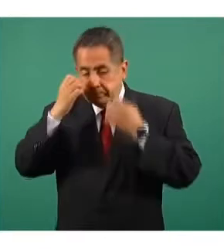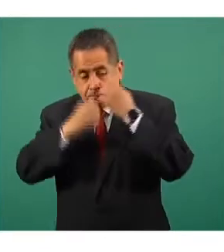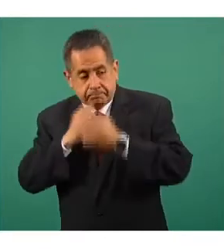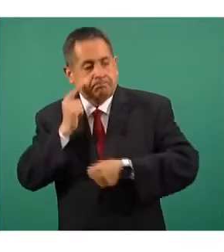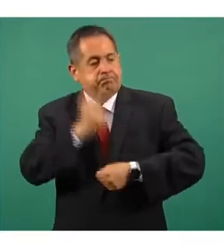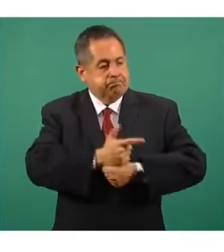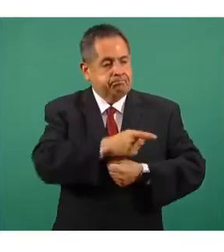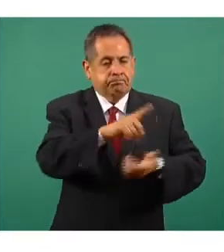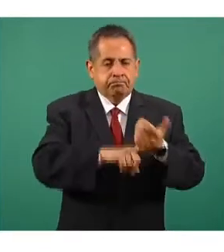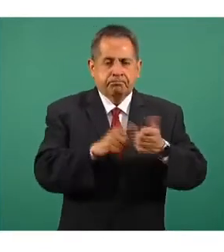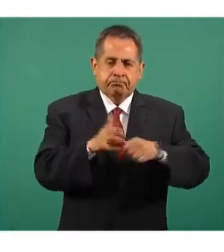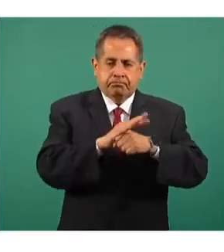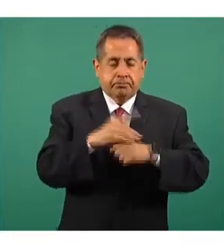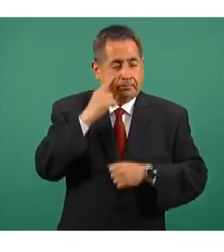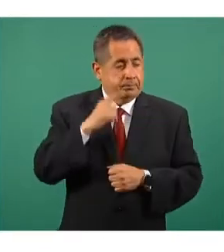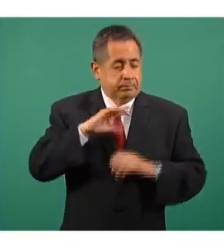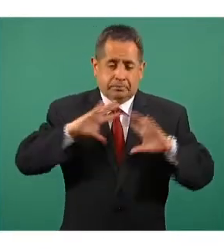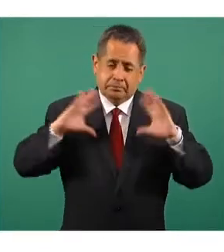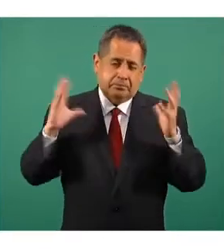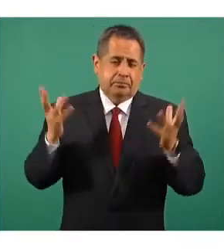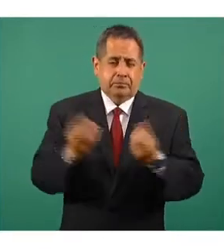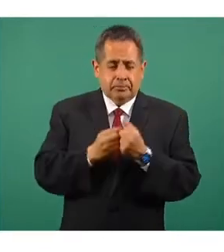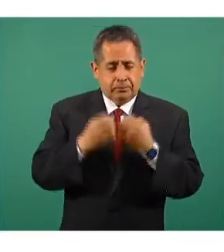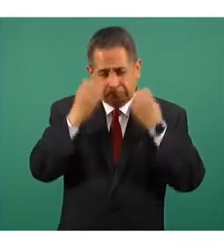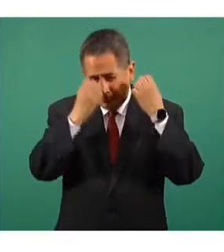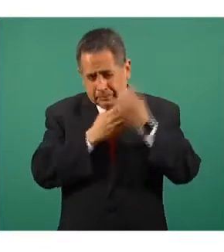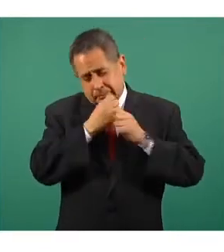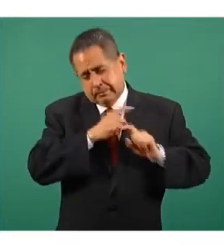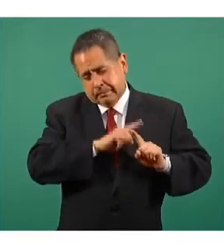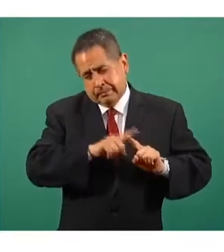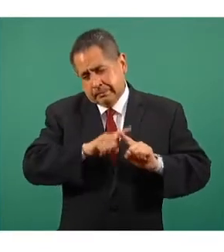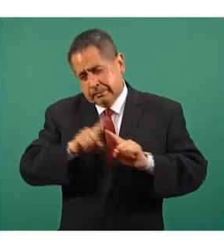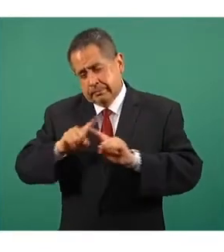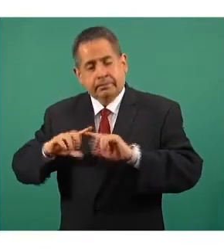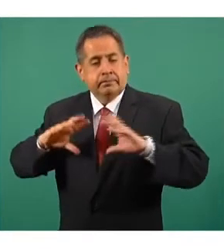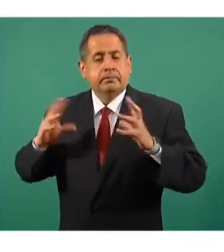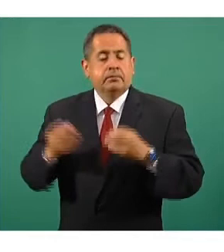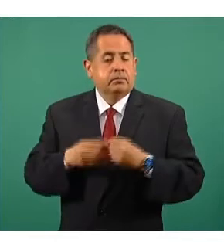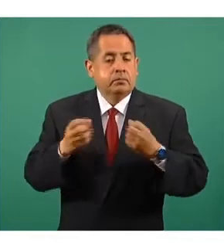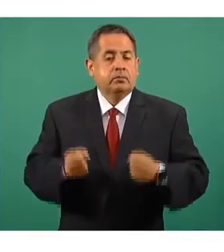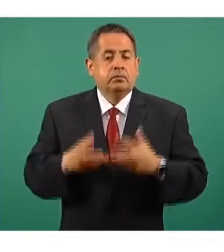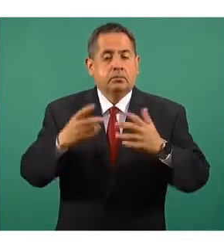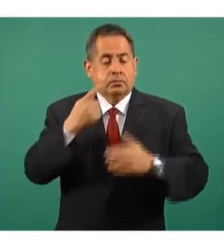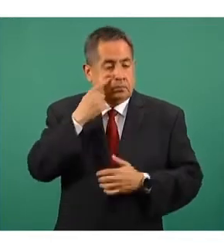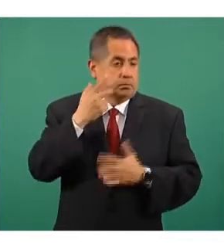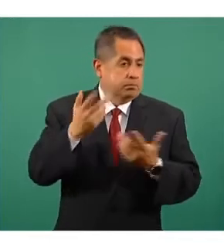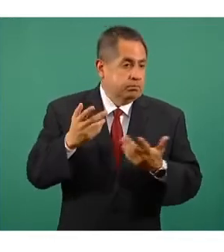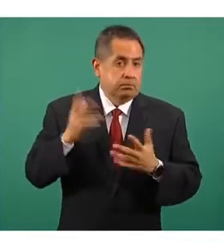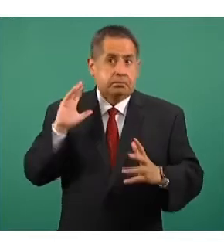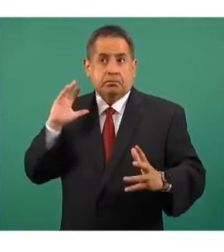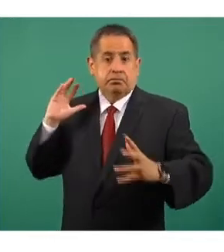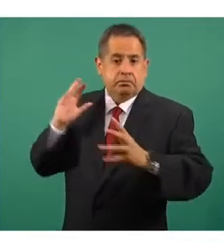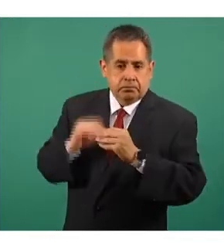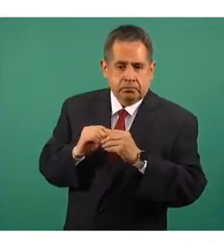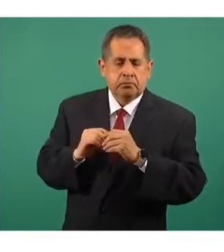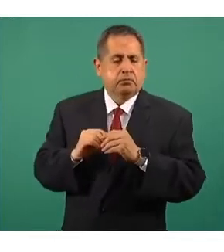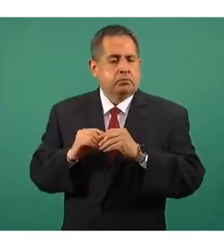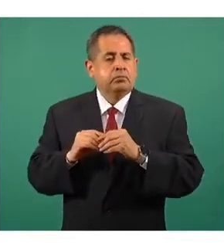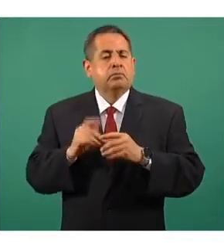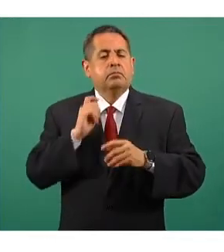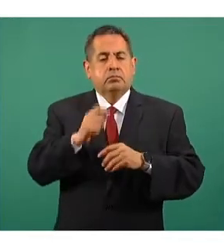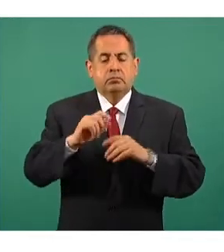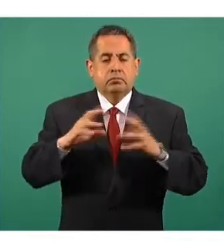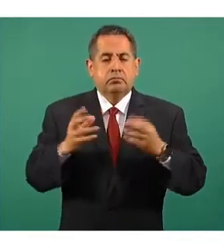COVID de todo el universo de aquellos que se han realizado la prueba. A la fecha, durante toda la pandemia, en el dato acumulado,